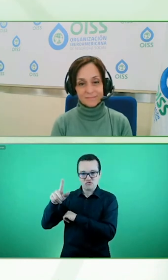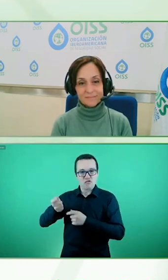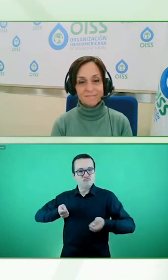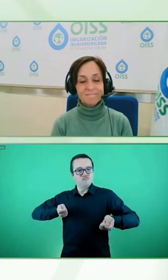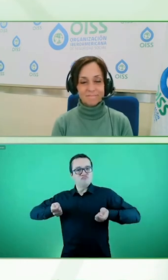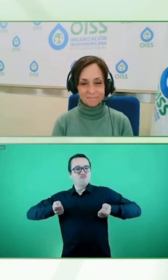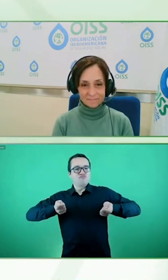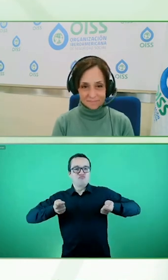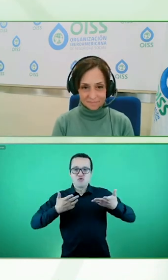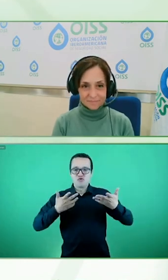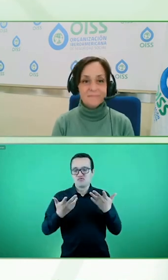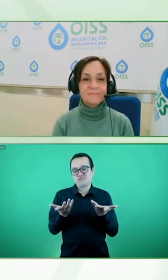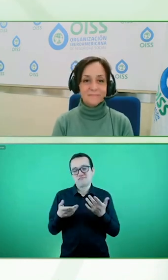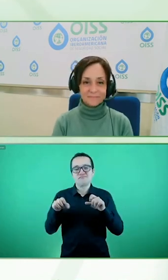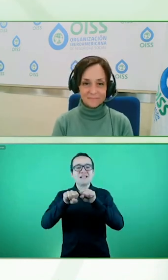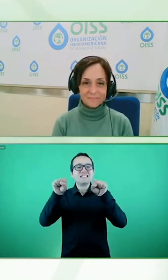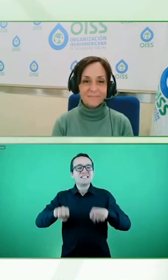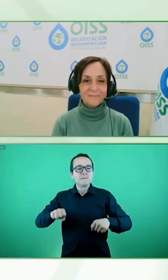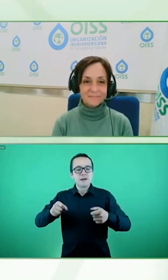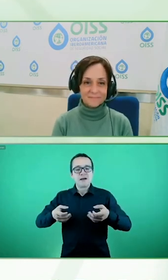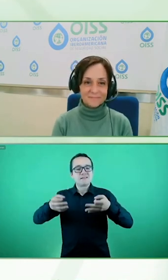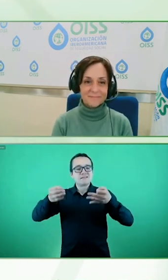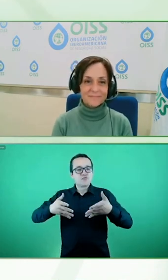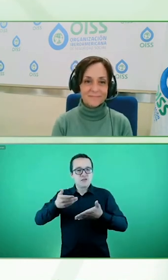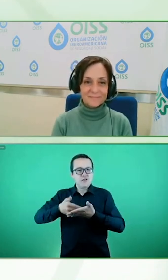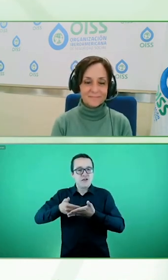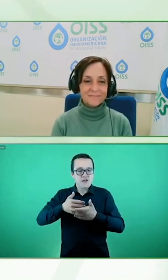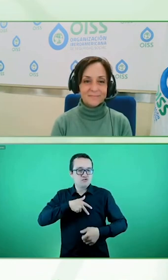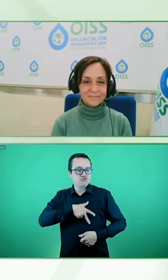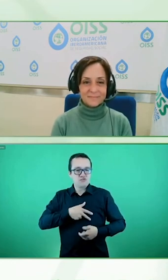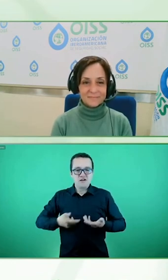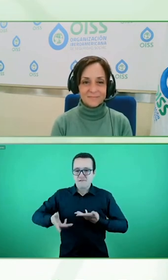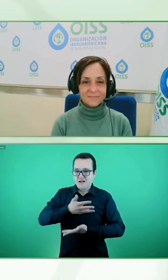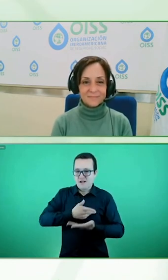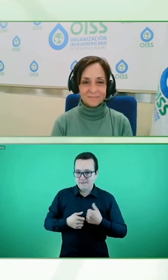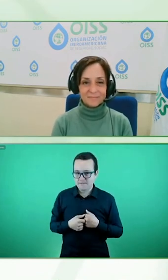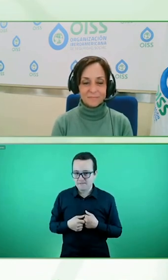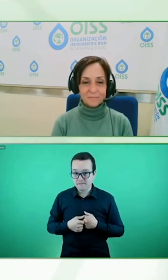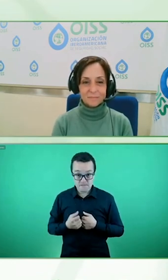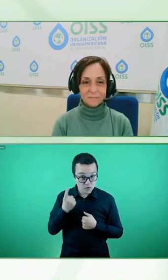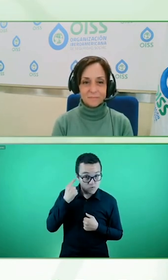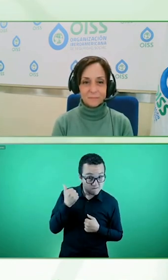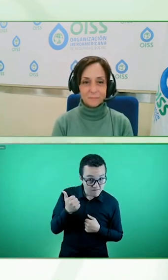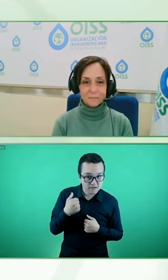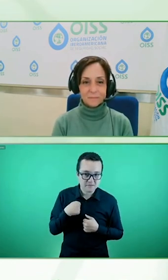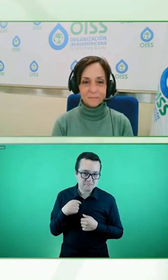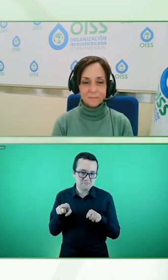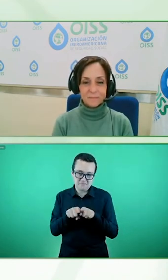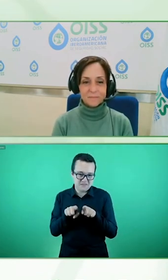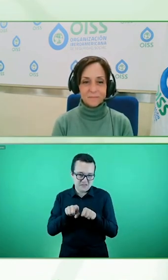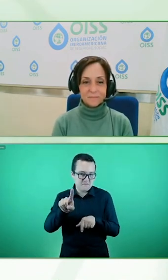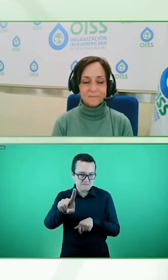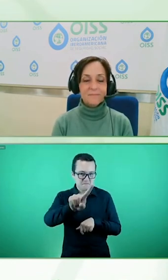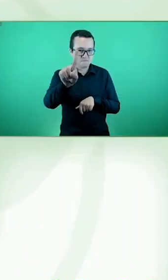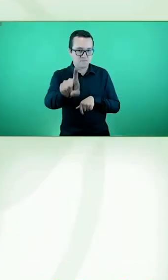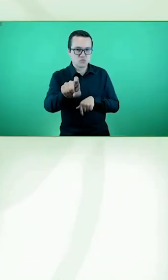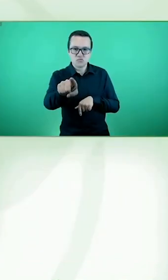podido estar escuchando. Así que la misma pregunta para ti y cuáles son tus reflexiones al respecto.